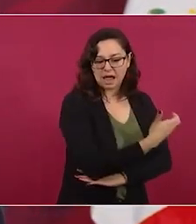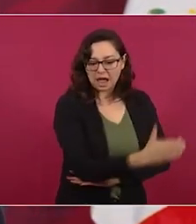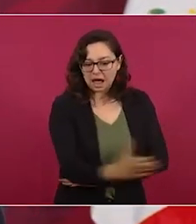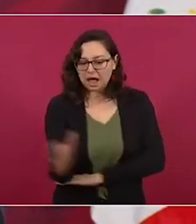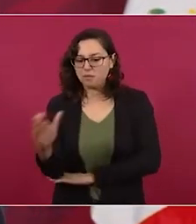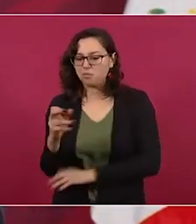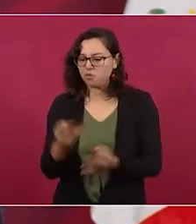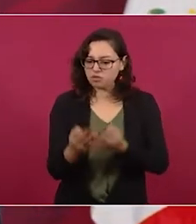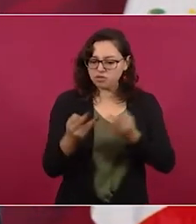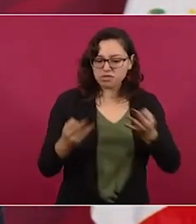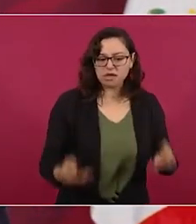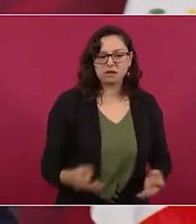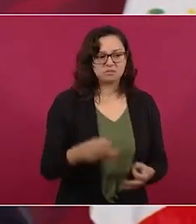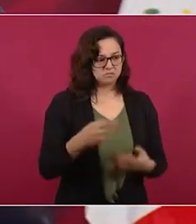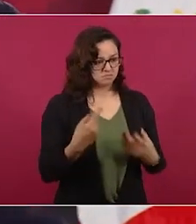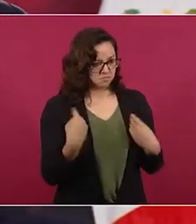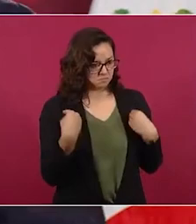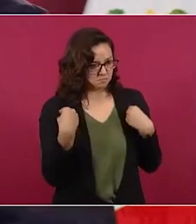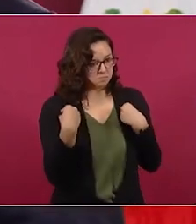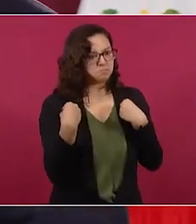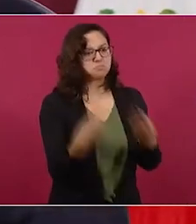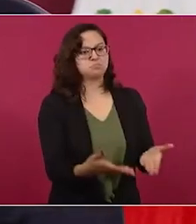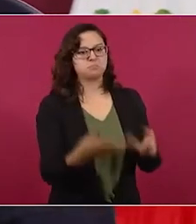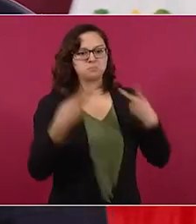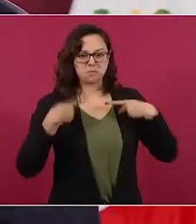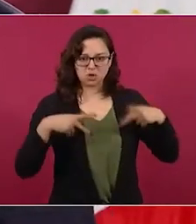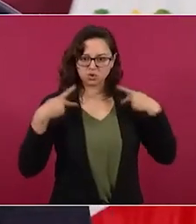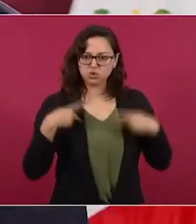un profundo amor al pueblo.